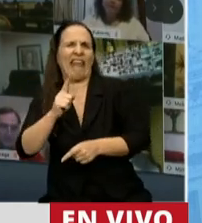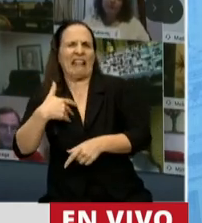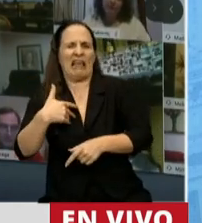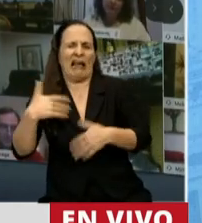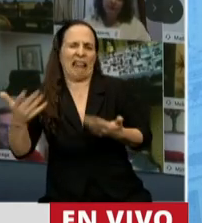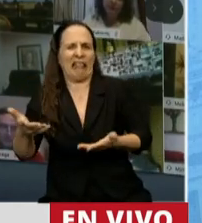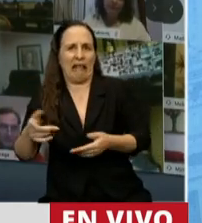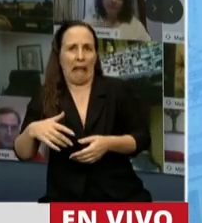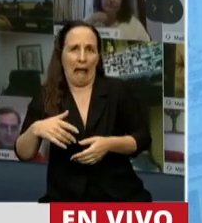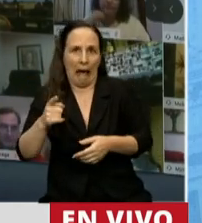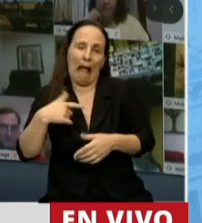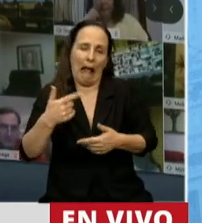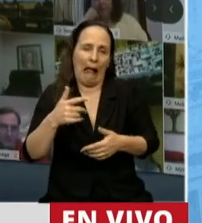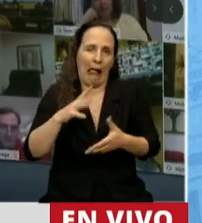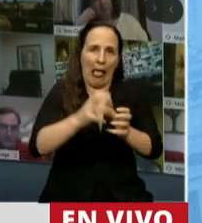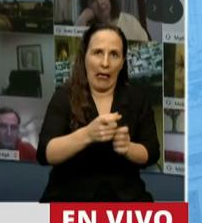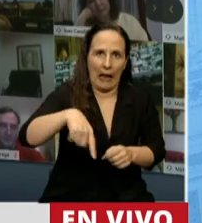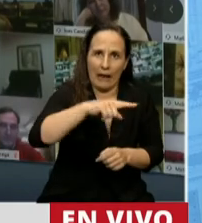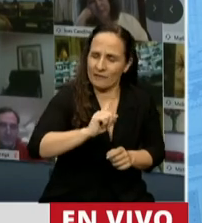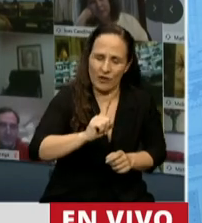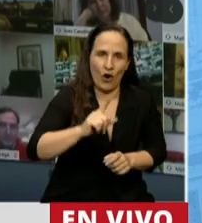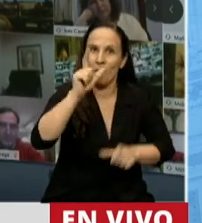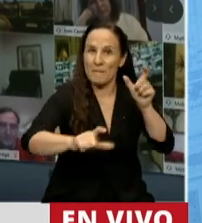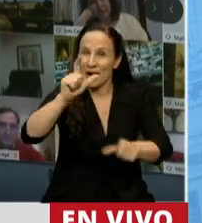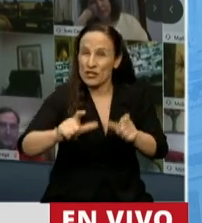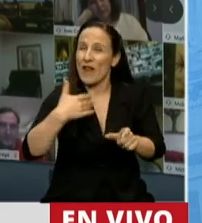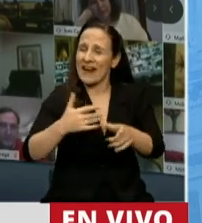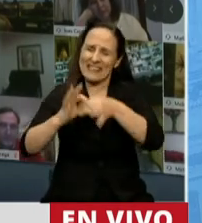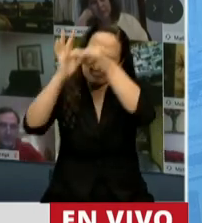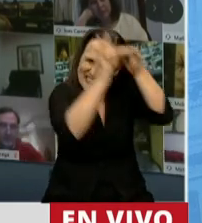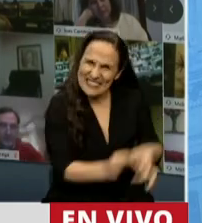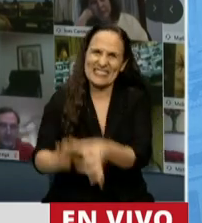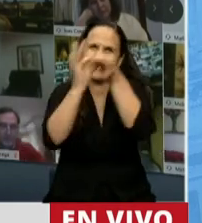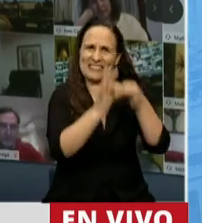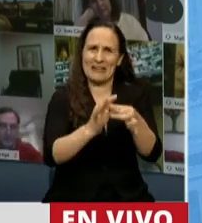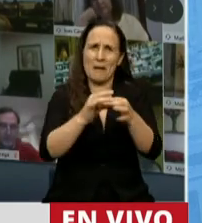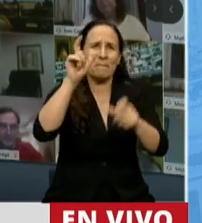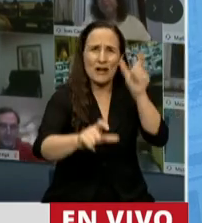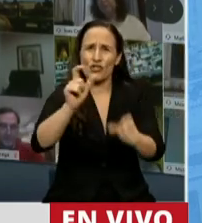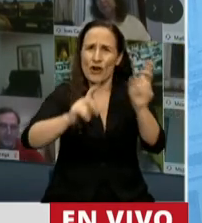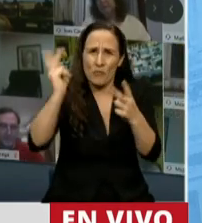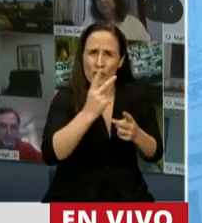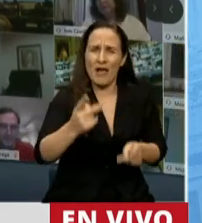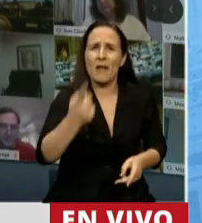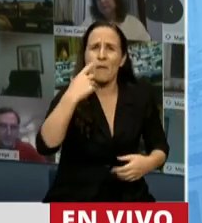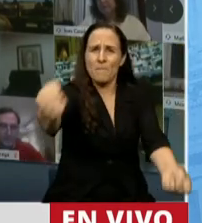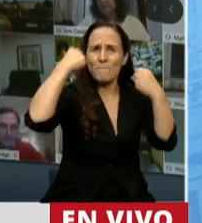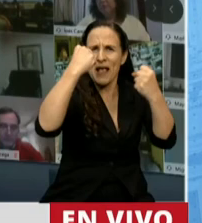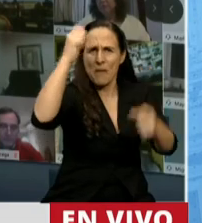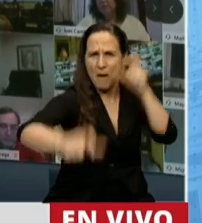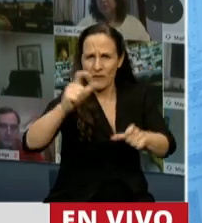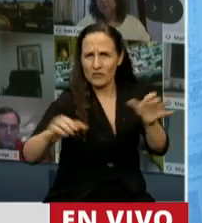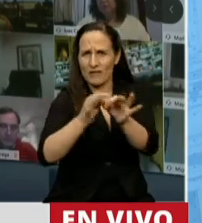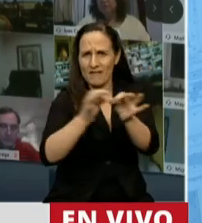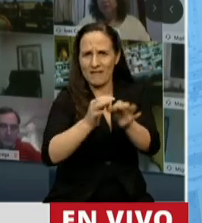a confundir en el futuro. Por la unión de los argentinos, por la sangre derramada, ¡viva la generación madrugina!